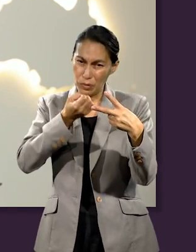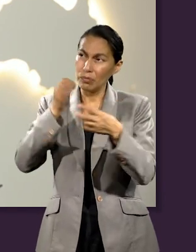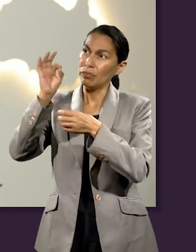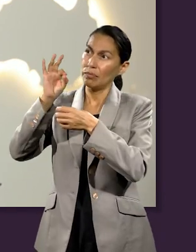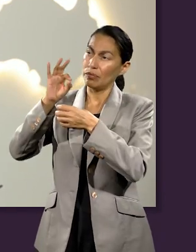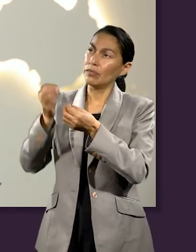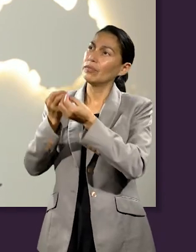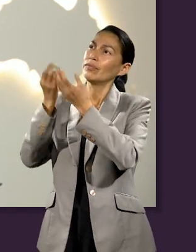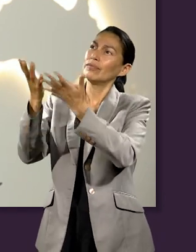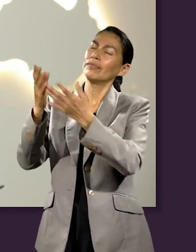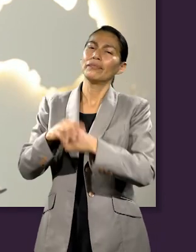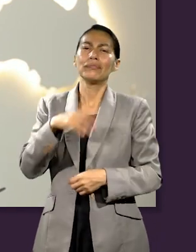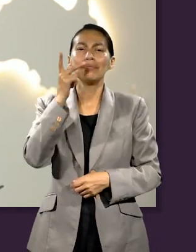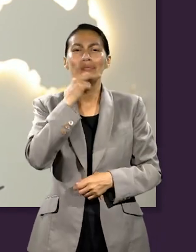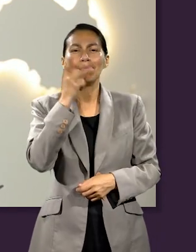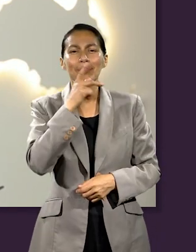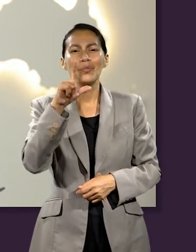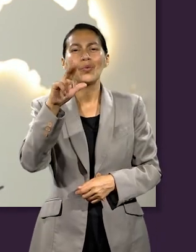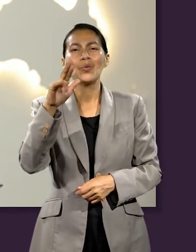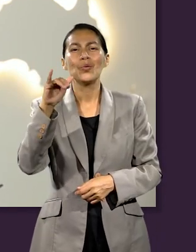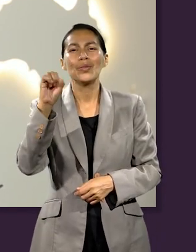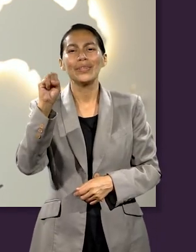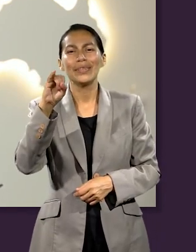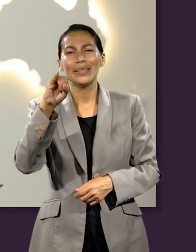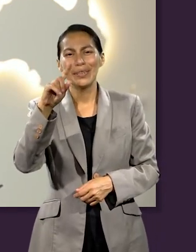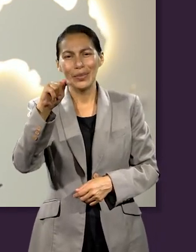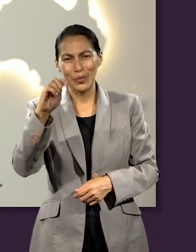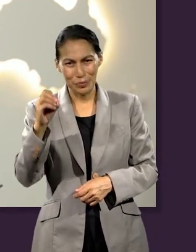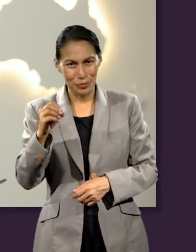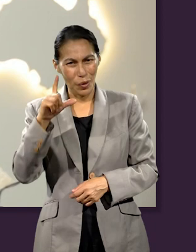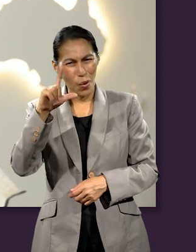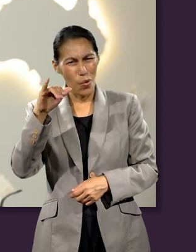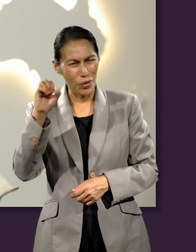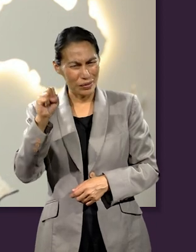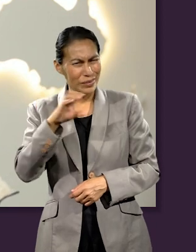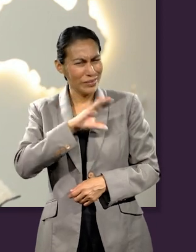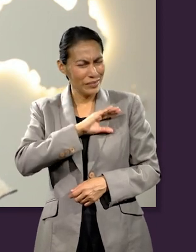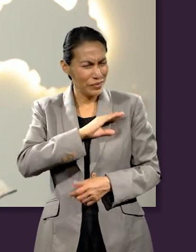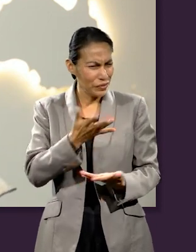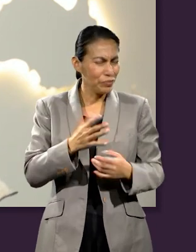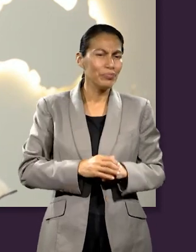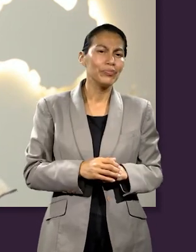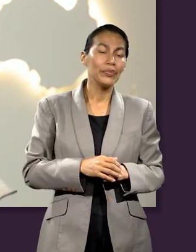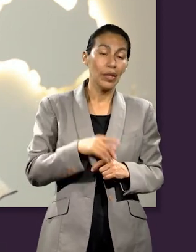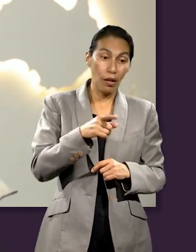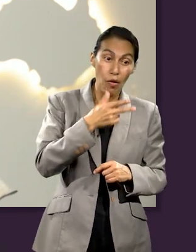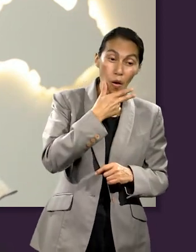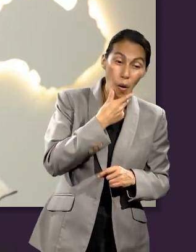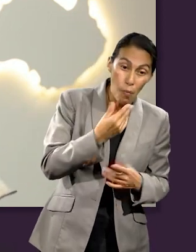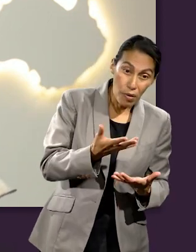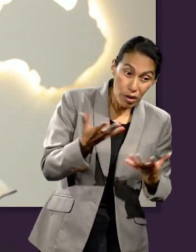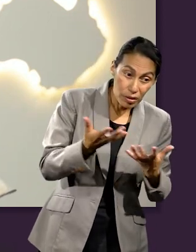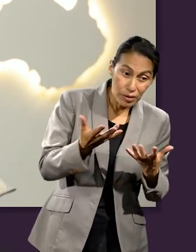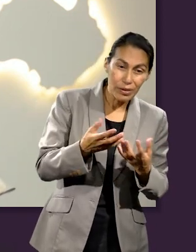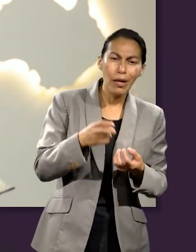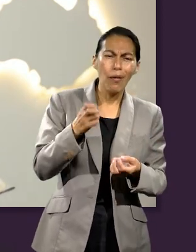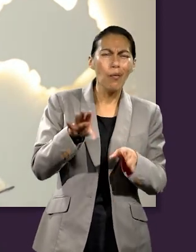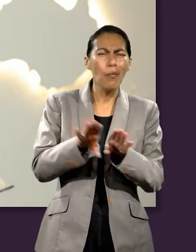acciones son básicas, pastor Luisito. ¿Cómo se le tomaron en cuenta a este